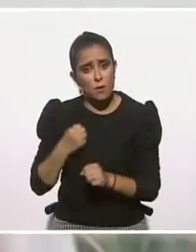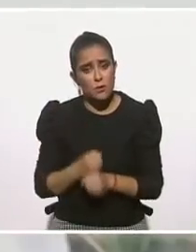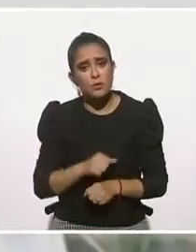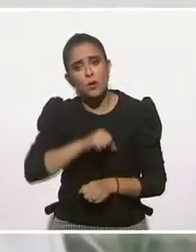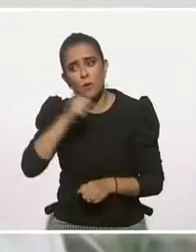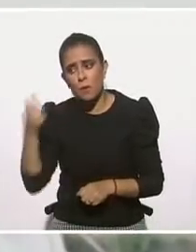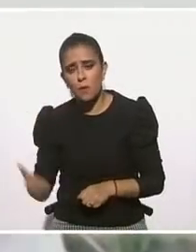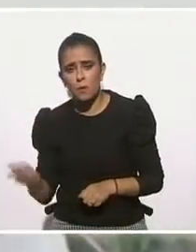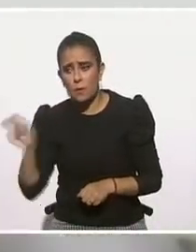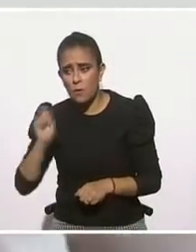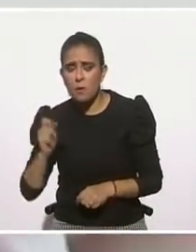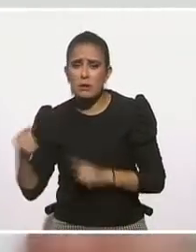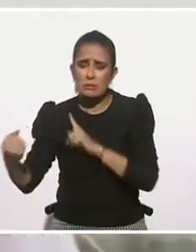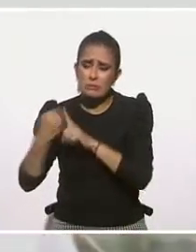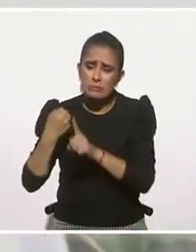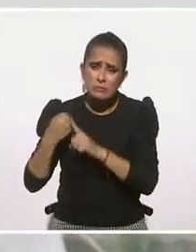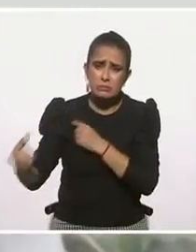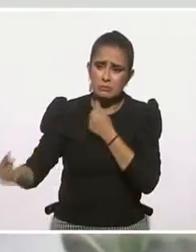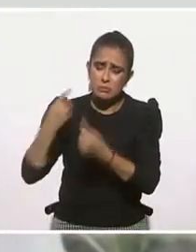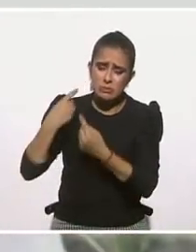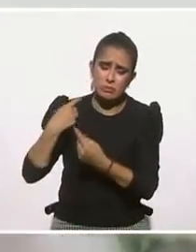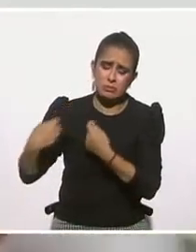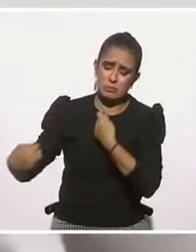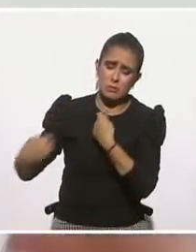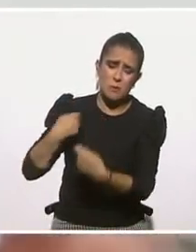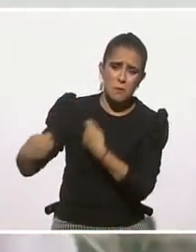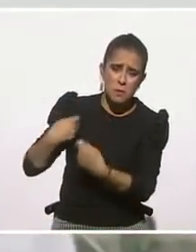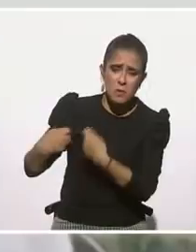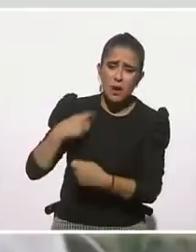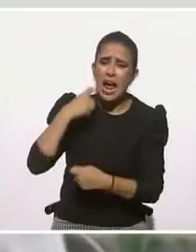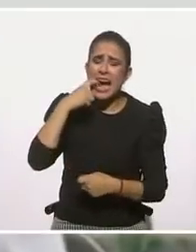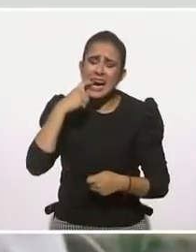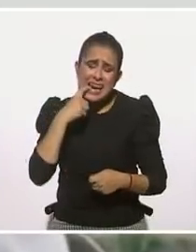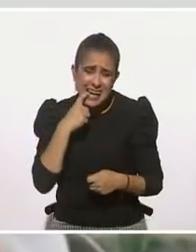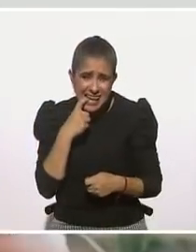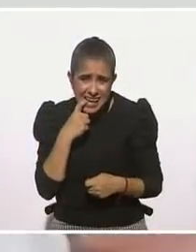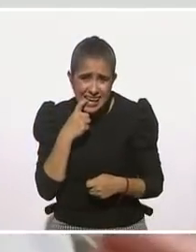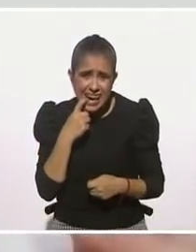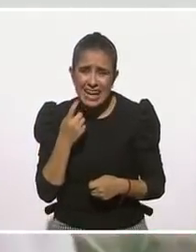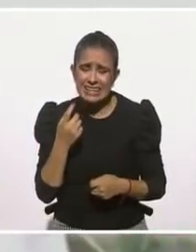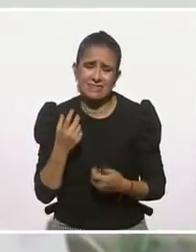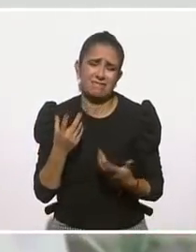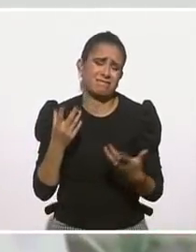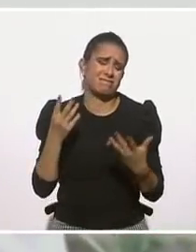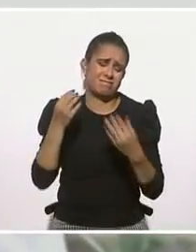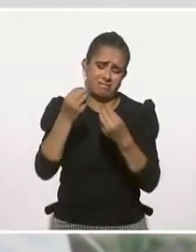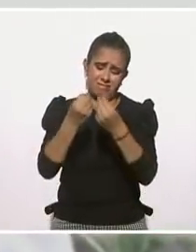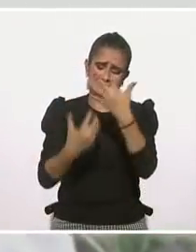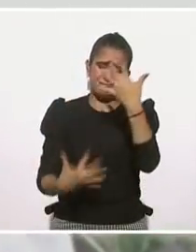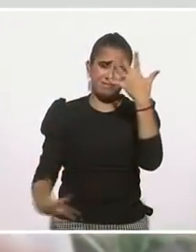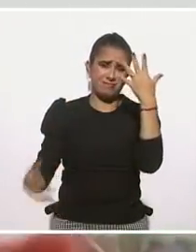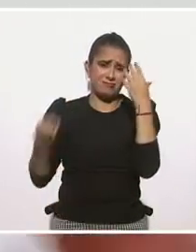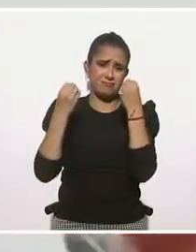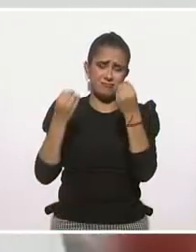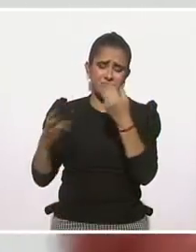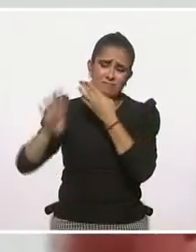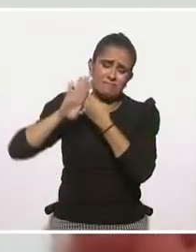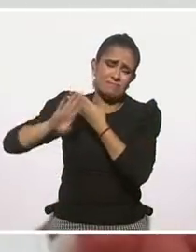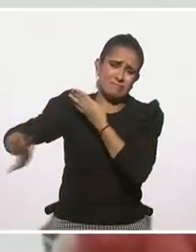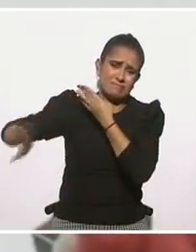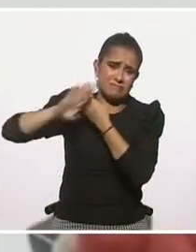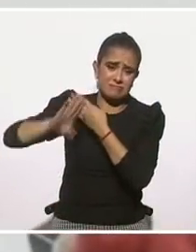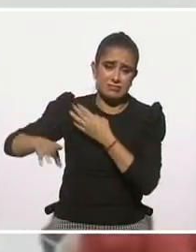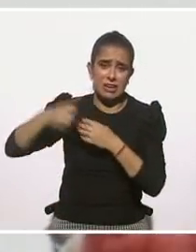relación que era muy violenta, llena de control, llena de celos, ¿no? O sea, de todas estas violencias que si lo viéramos con un